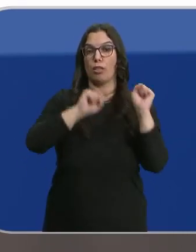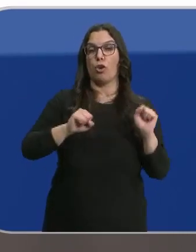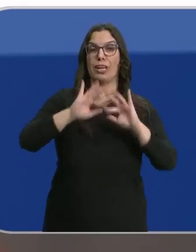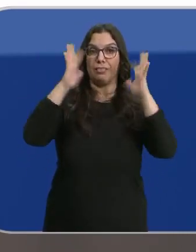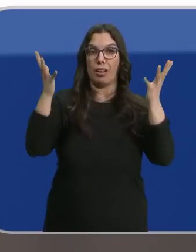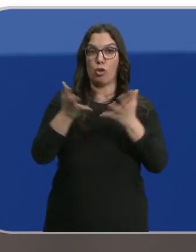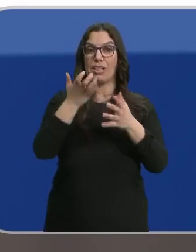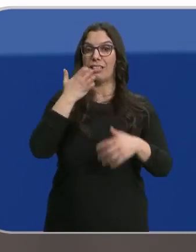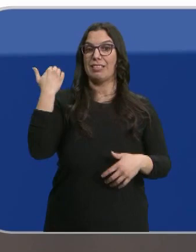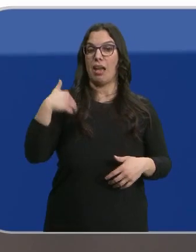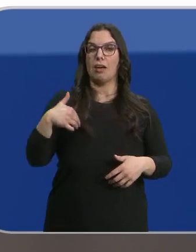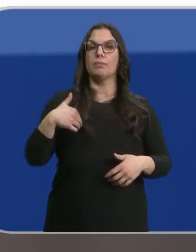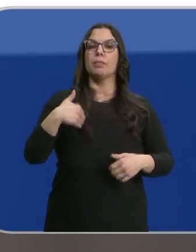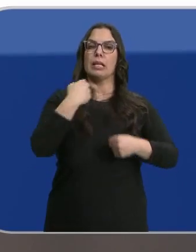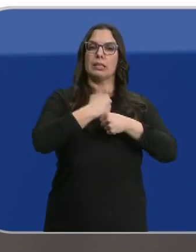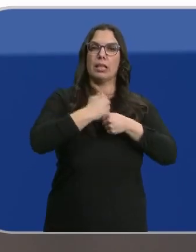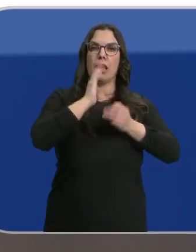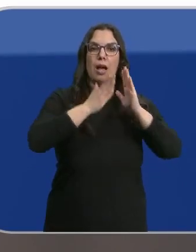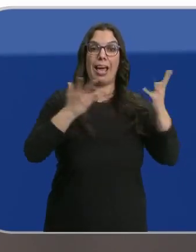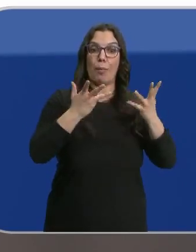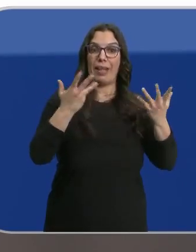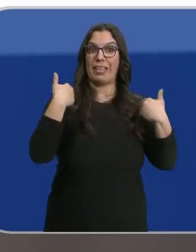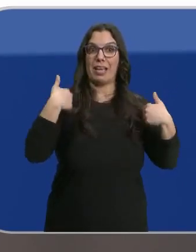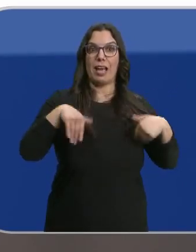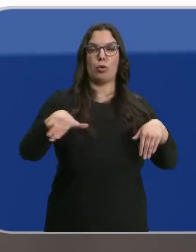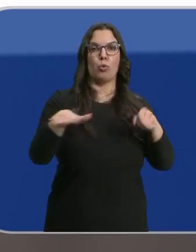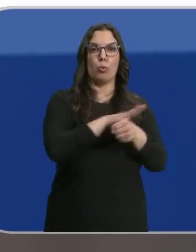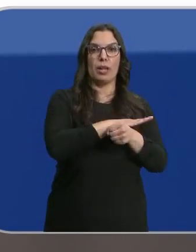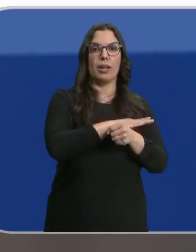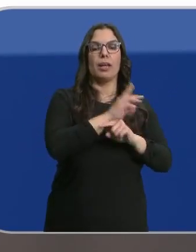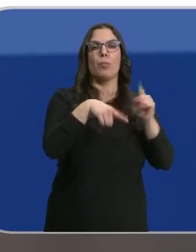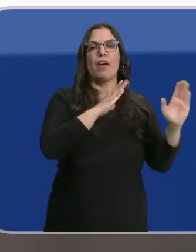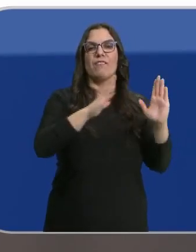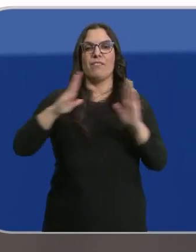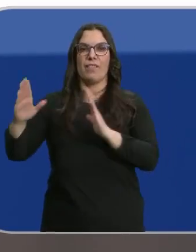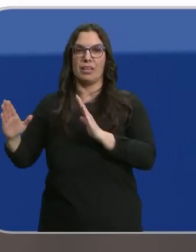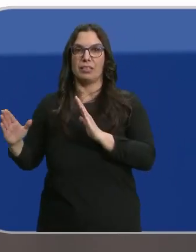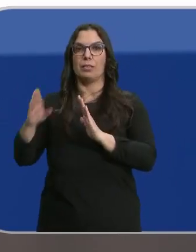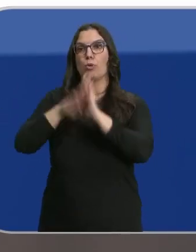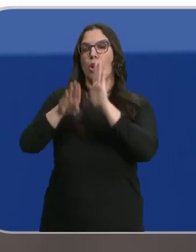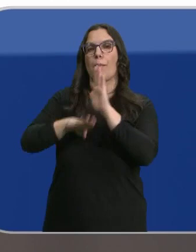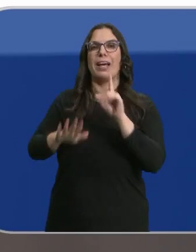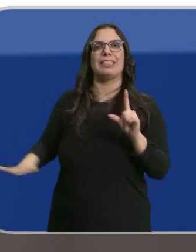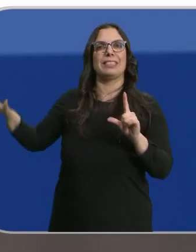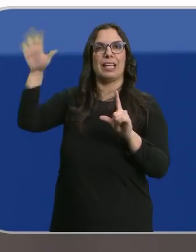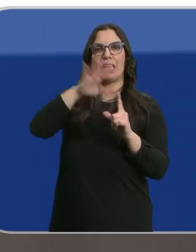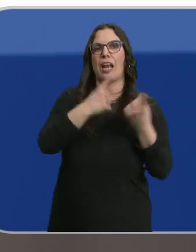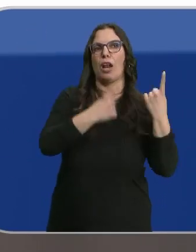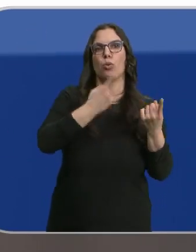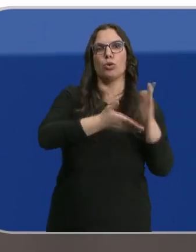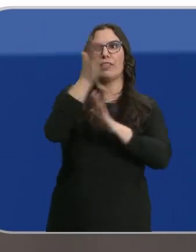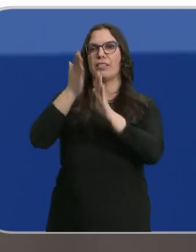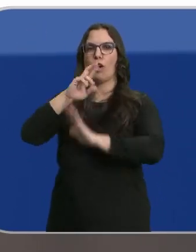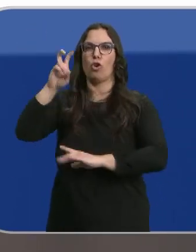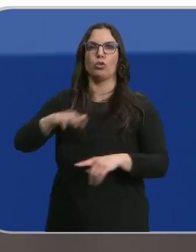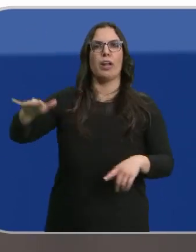una vez que ya habíamos trabajado todo el tema de la emergencia, lo que se hizo fue pasar a diferentes fases y el programa es a nivel estatal. Entonces muchos se han movido a